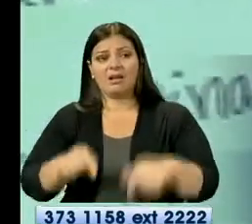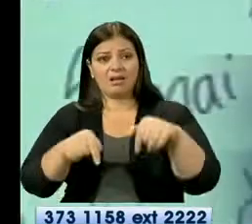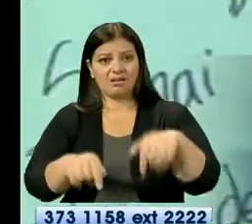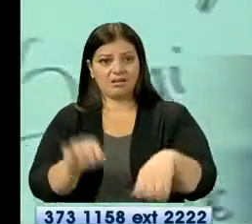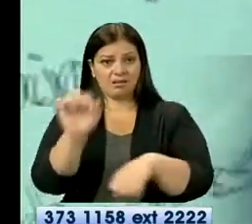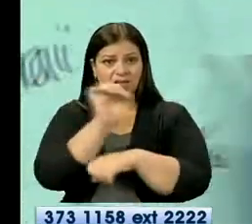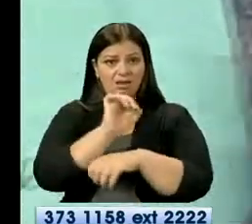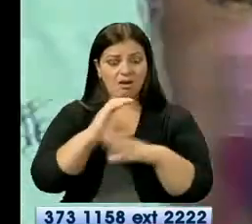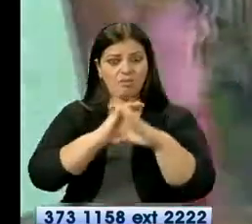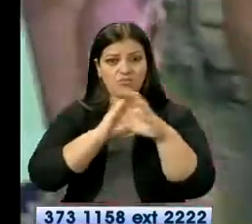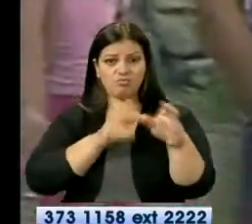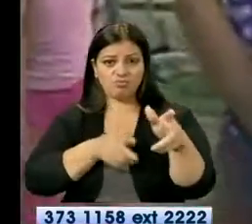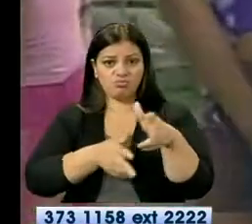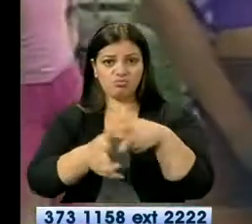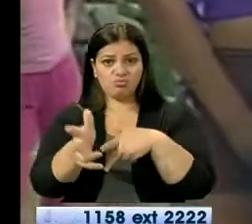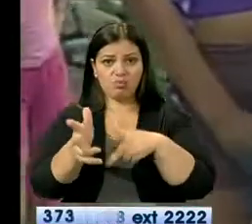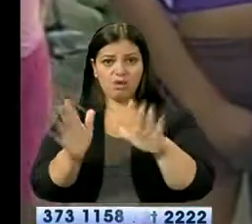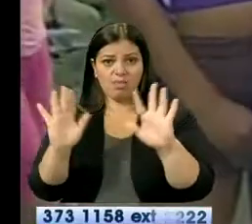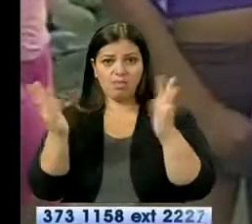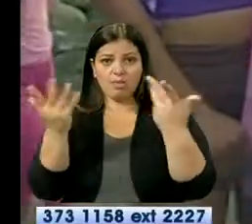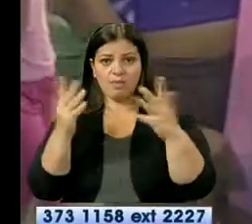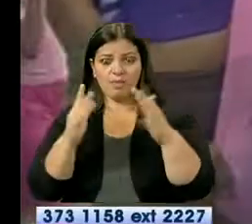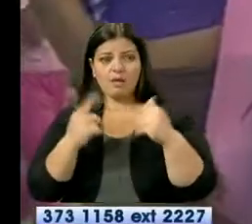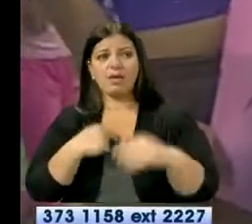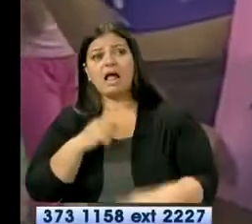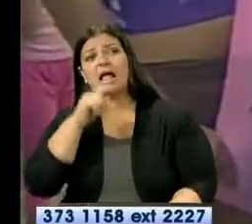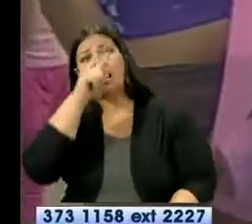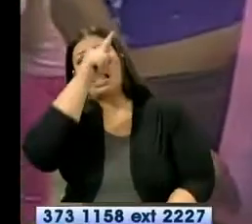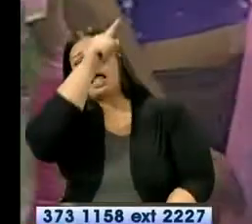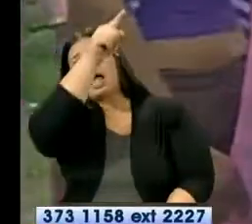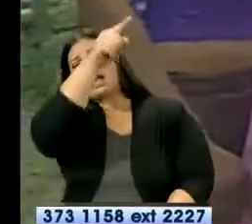es eso, amiga? Buenos días. ¿Qué está pasando con los buses urbanos?